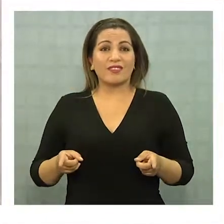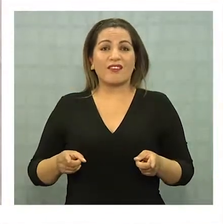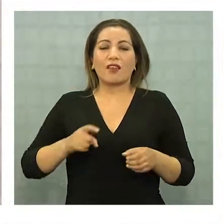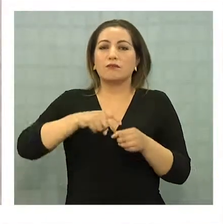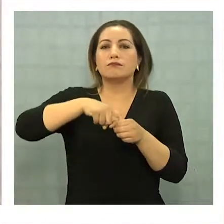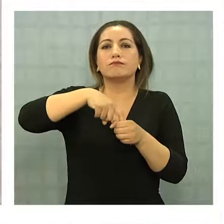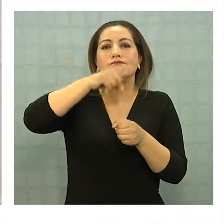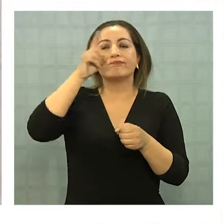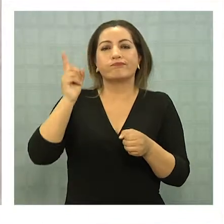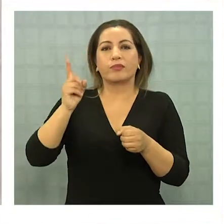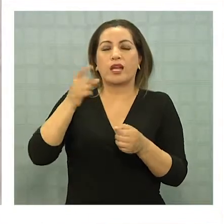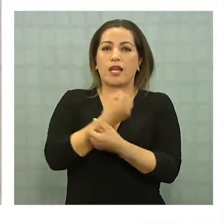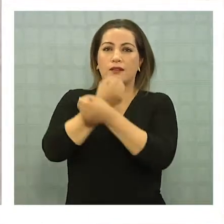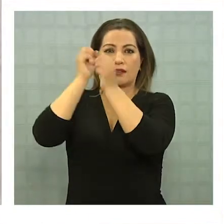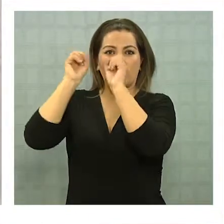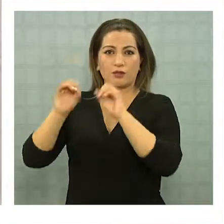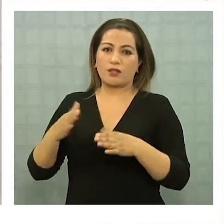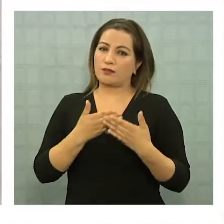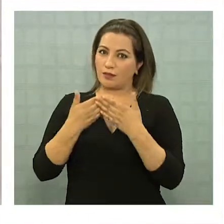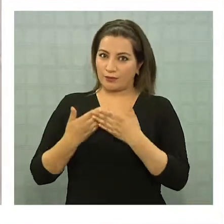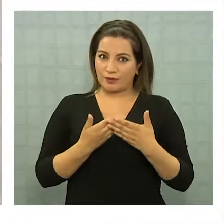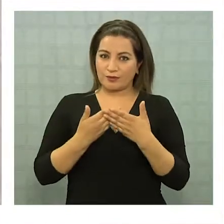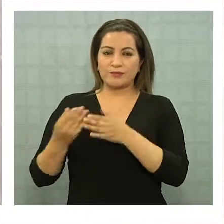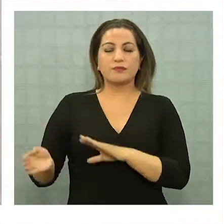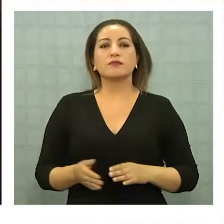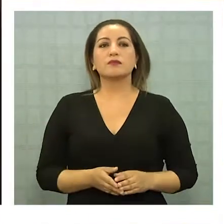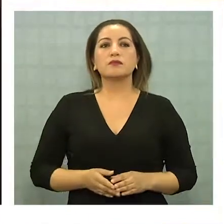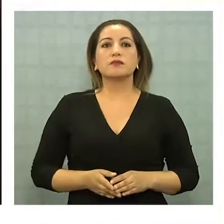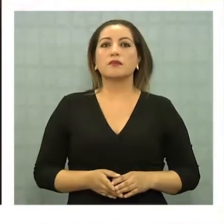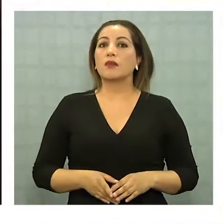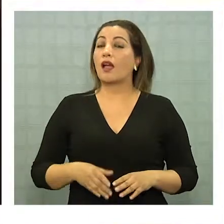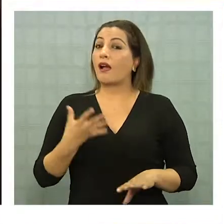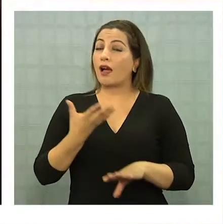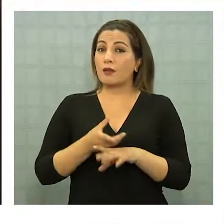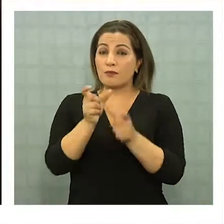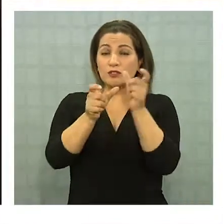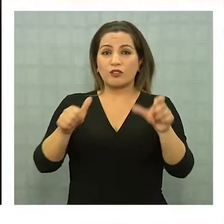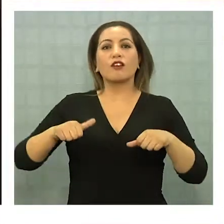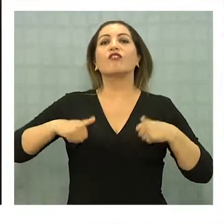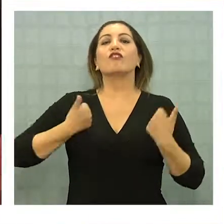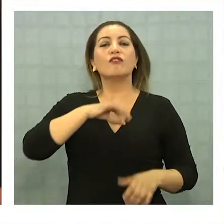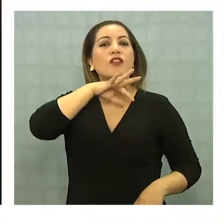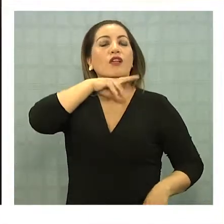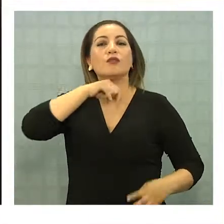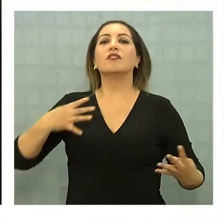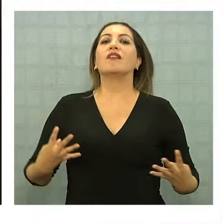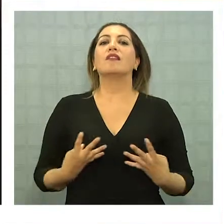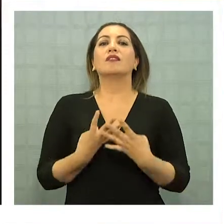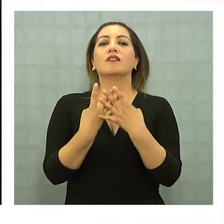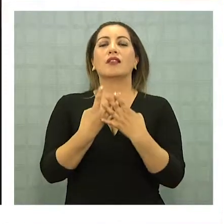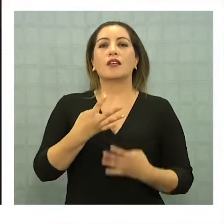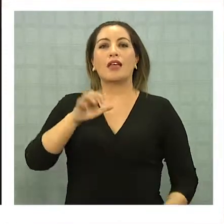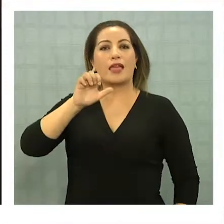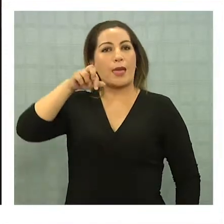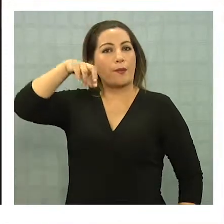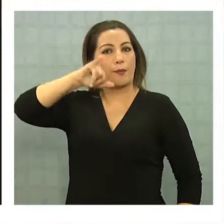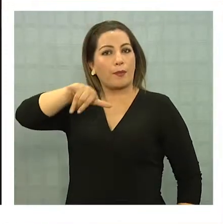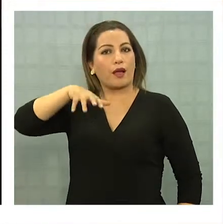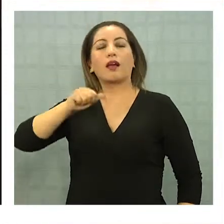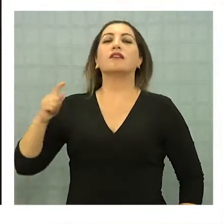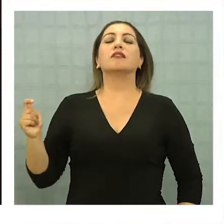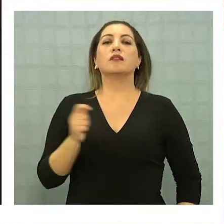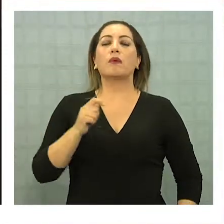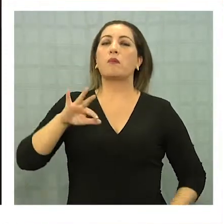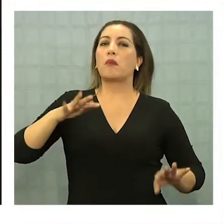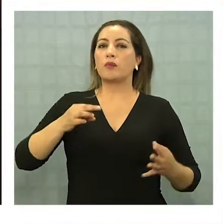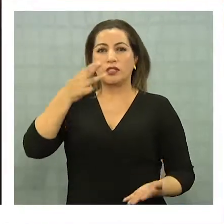obligación de hacer abandono de esta modalidad de estudio. El universo de personas jóvenes y adultas de la red de EPSHA en